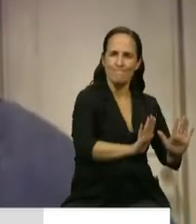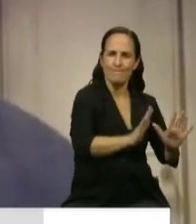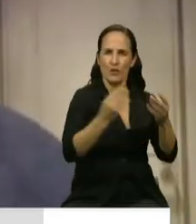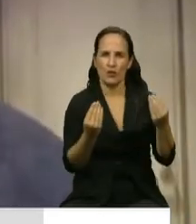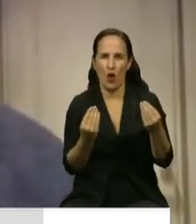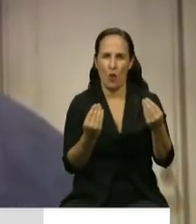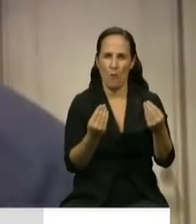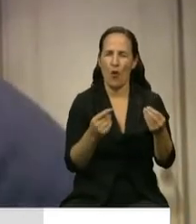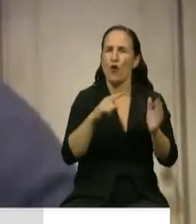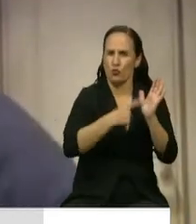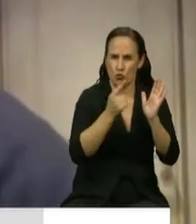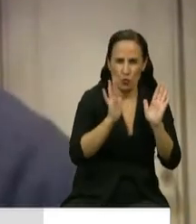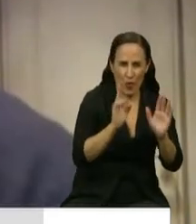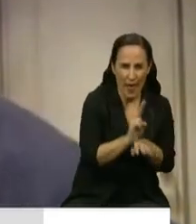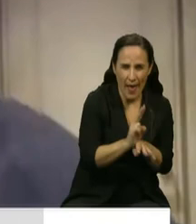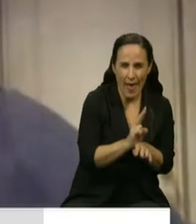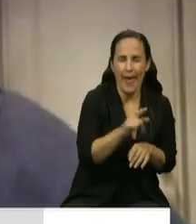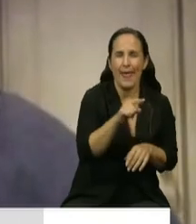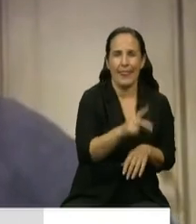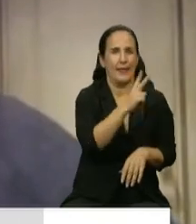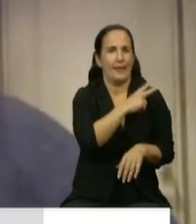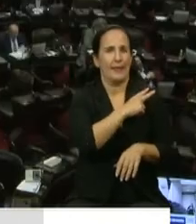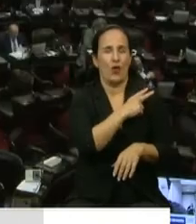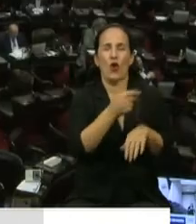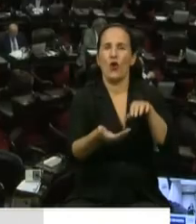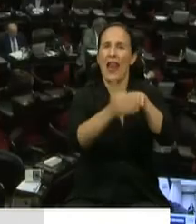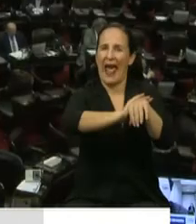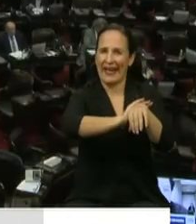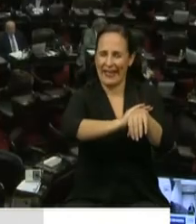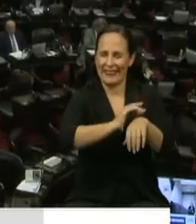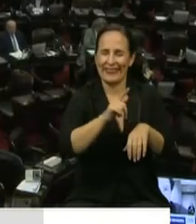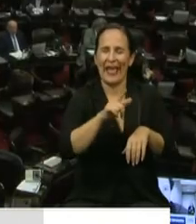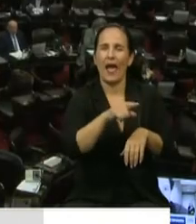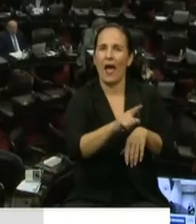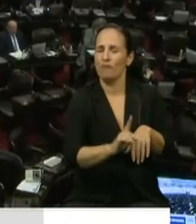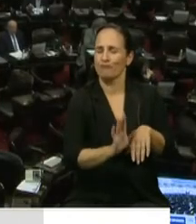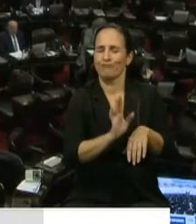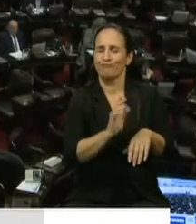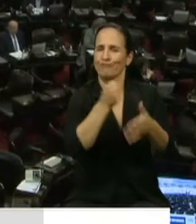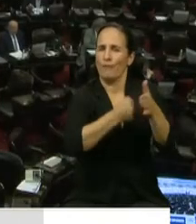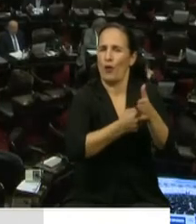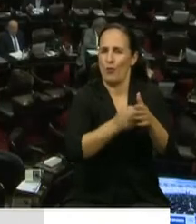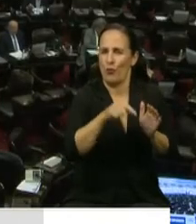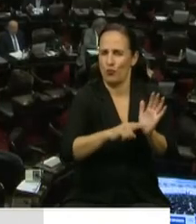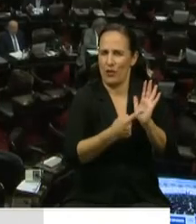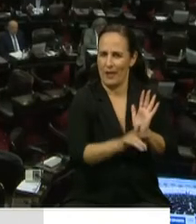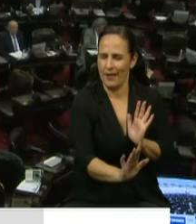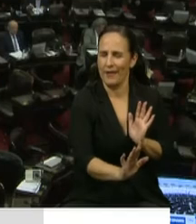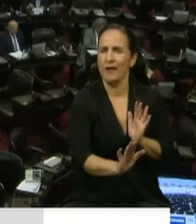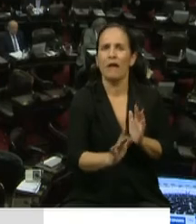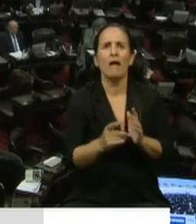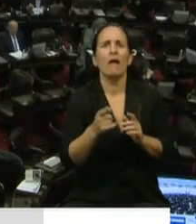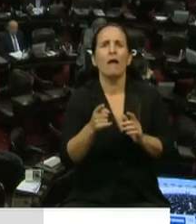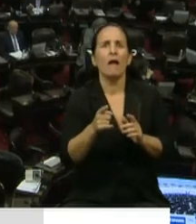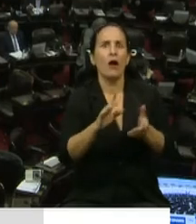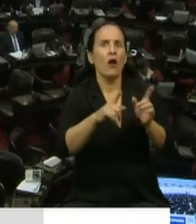focalizado en la Ciudad de Buenos Aires, con el jefe de gobierno Horacio Rodríguez Larreta, liderando esa lucha que fue en muchos casos casi